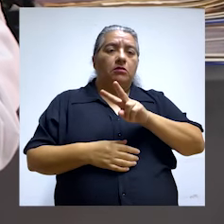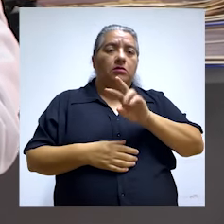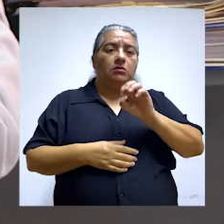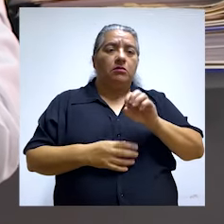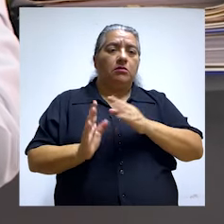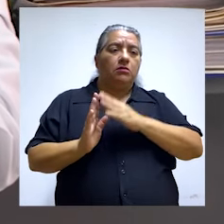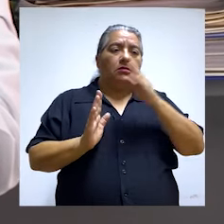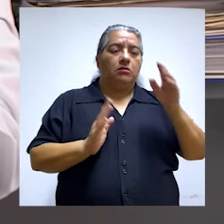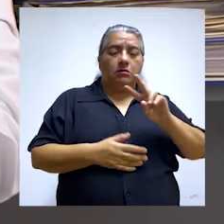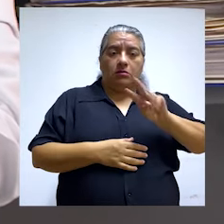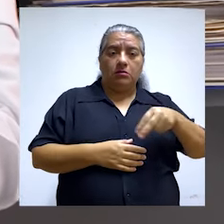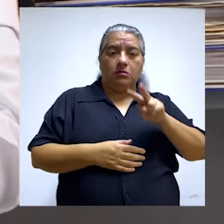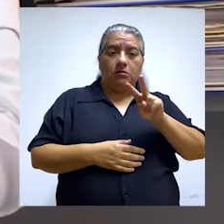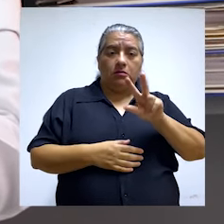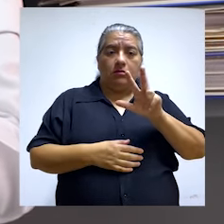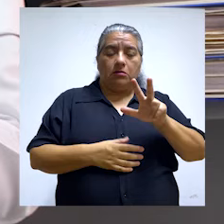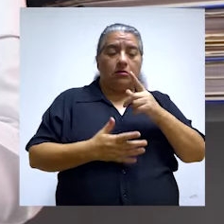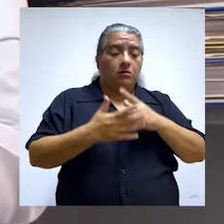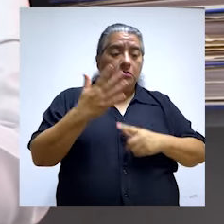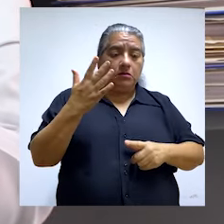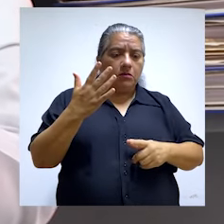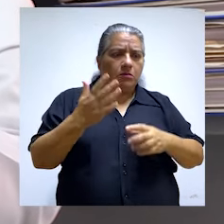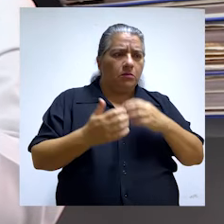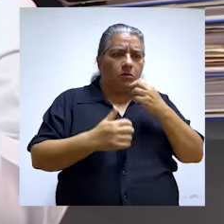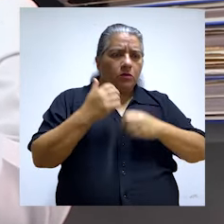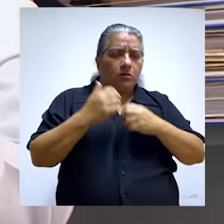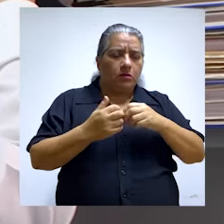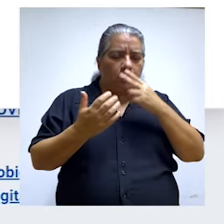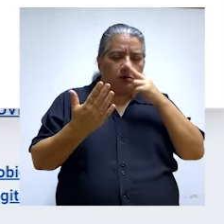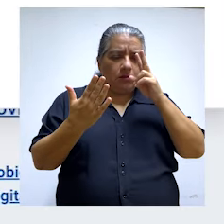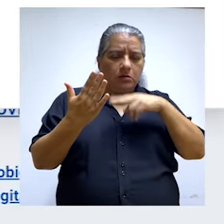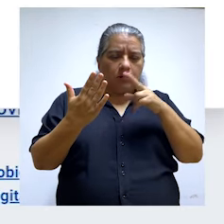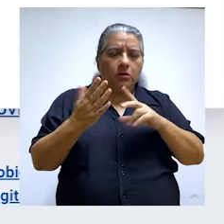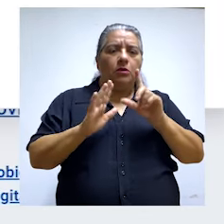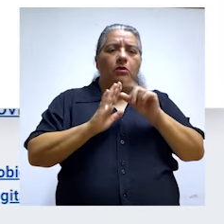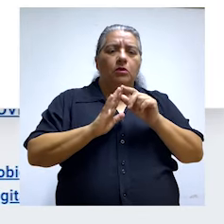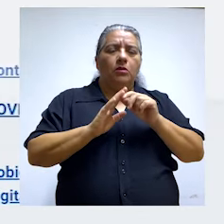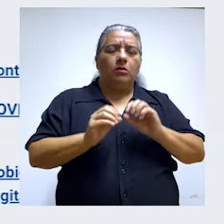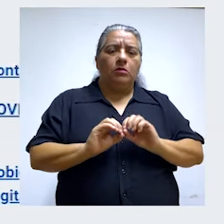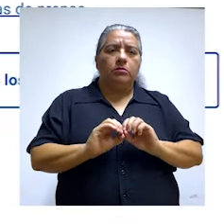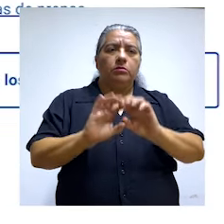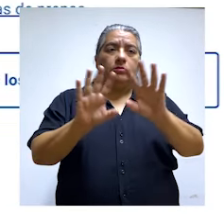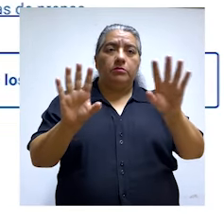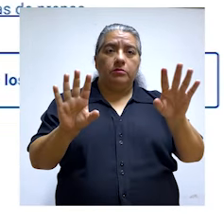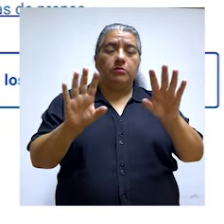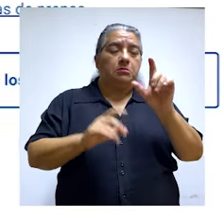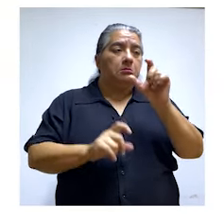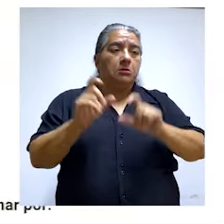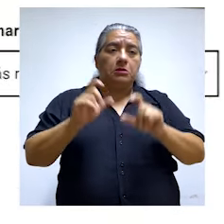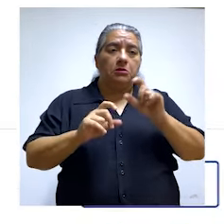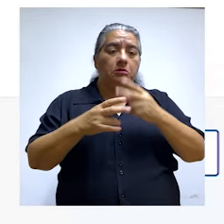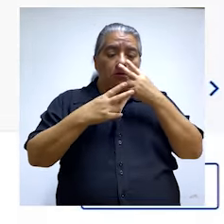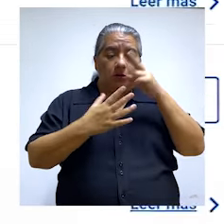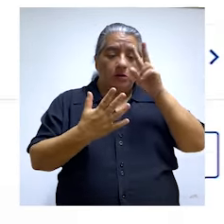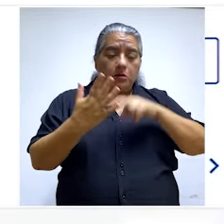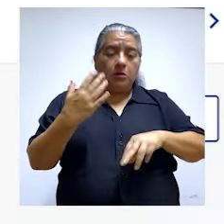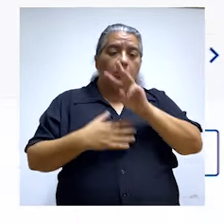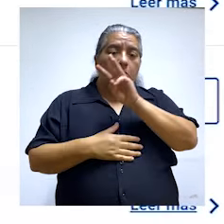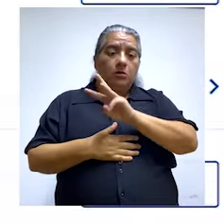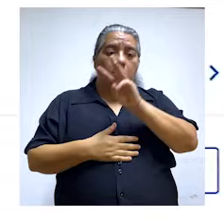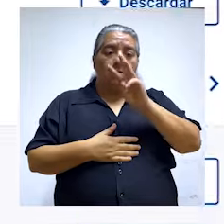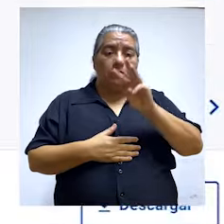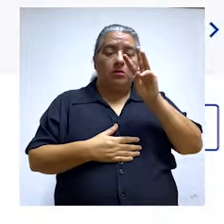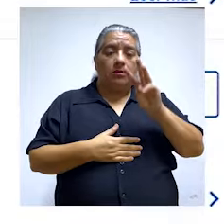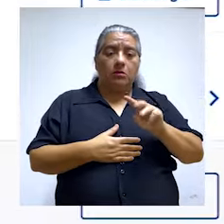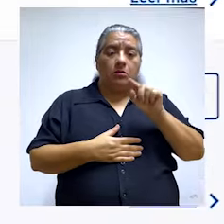servicios y obras de los años 2020 al 2023. Los resultados de las intervenciones de control serán puestos a